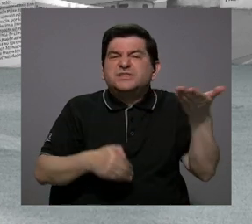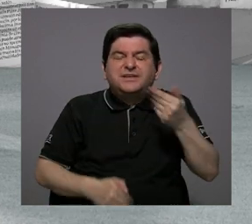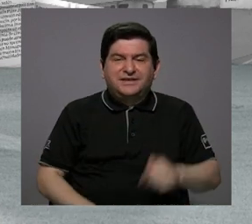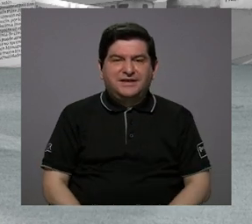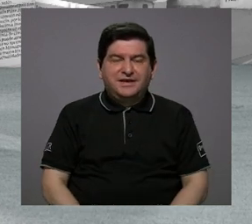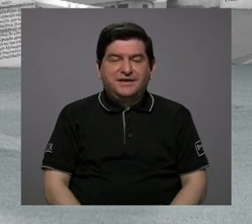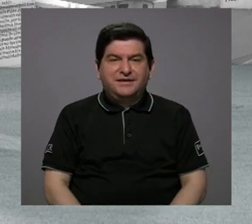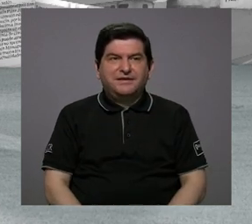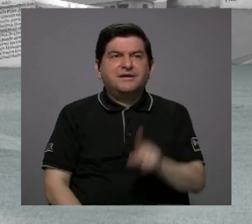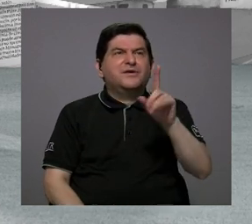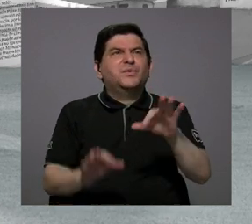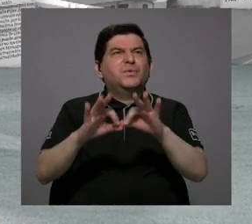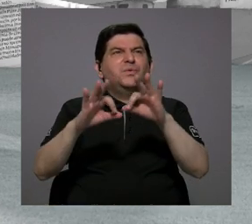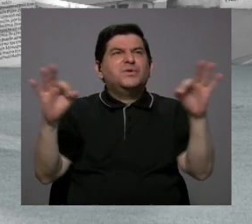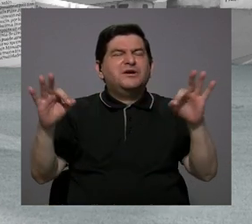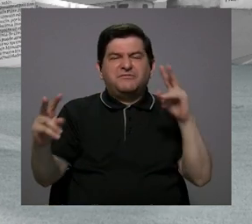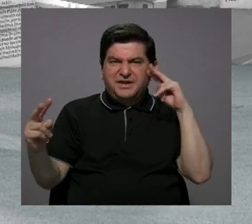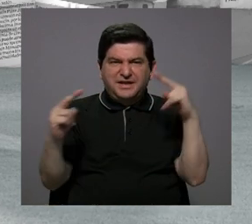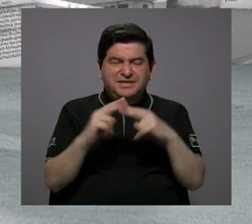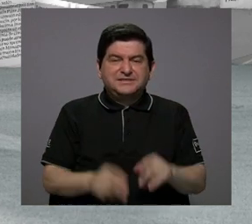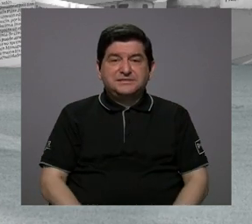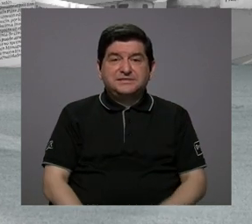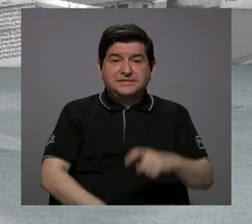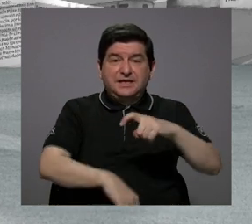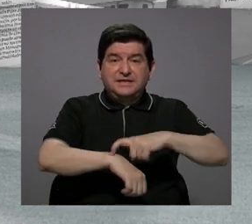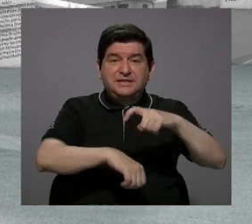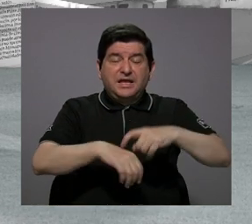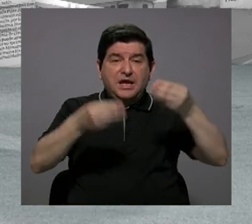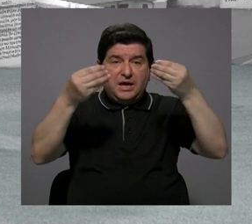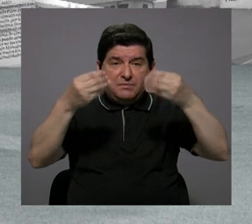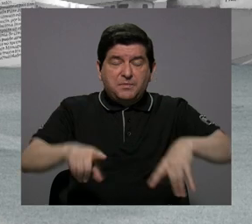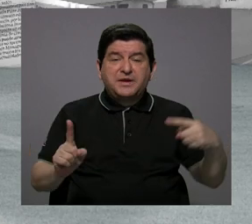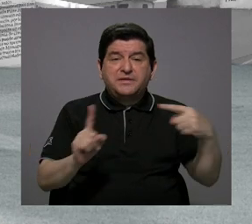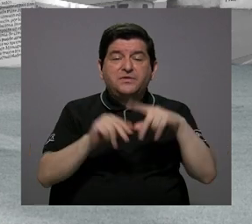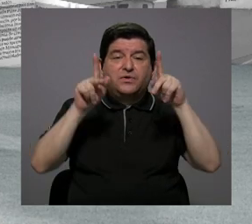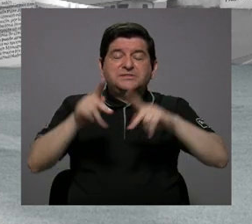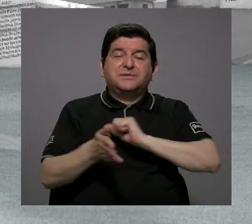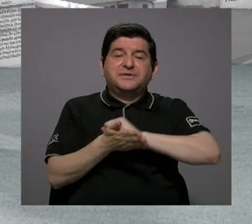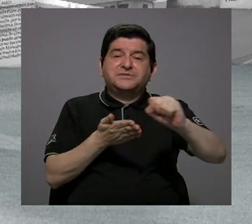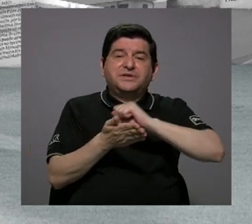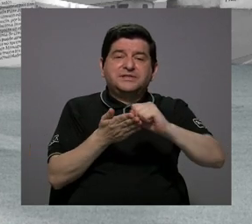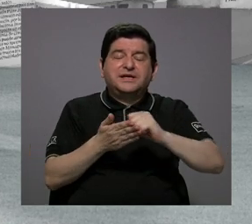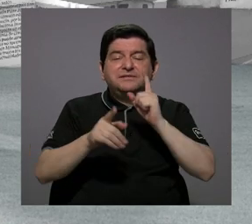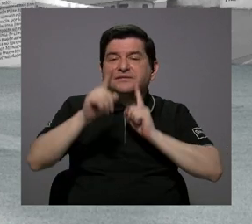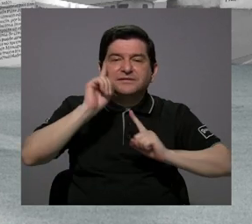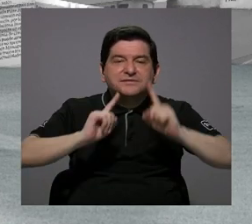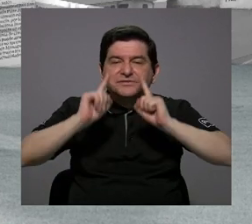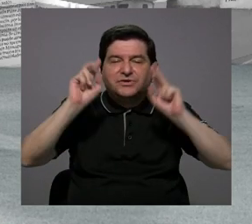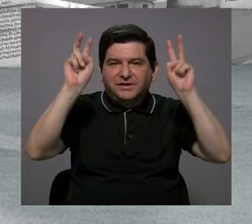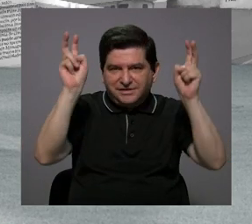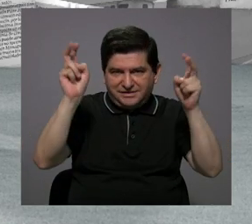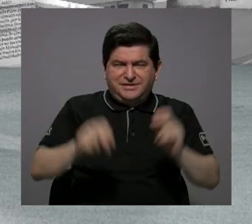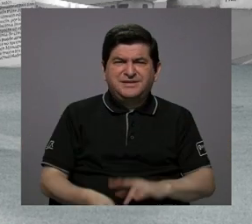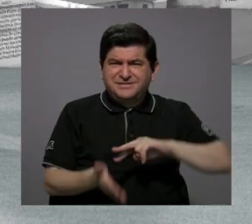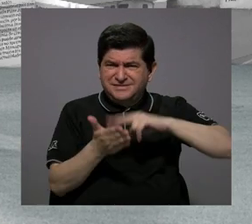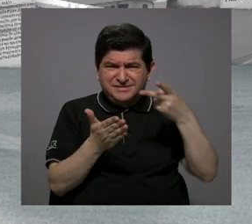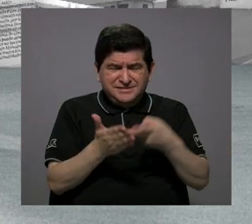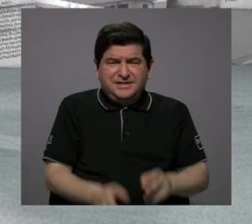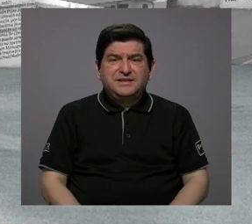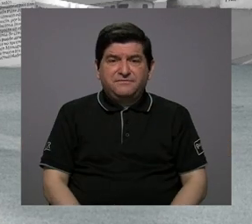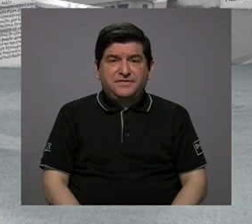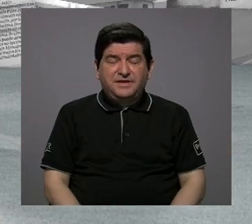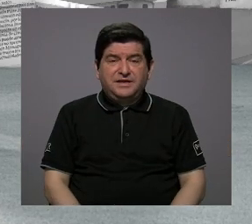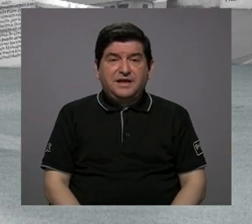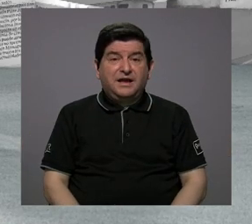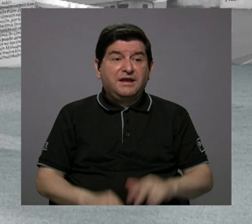Hay un dicho muy conocido que el tiempo perdido hasta los santos lo lloran. Se ha perdido demasiado tiempo en